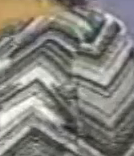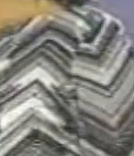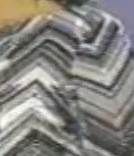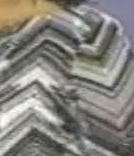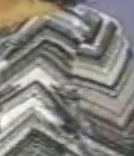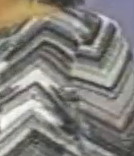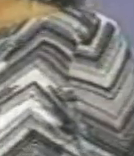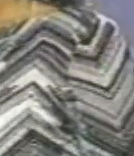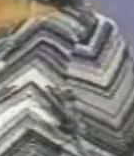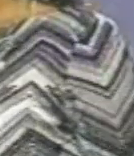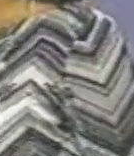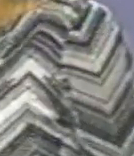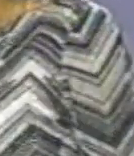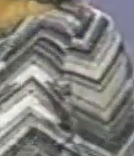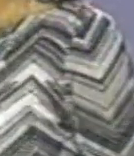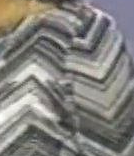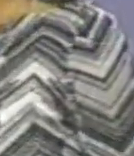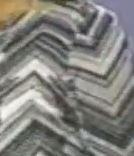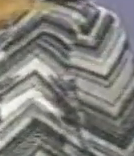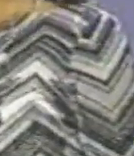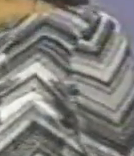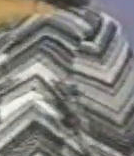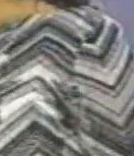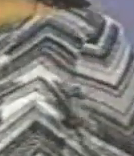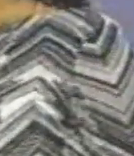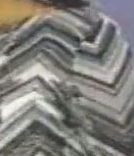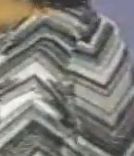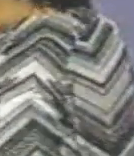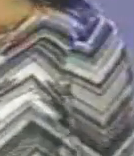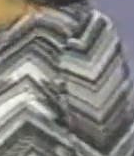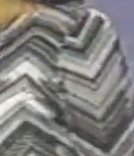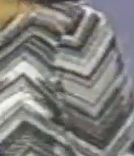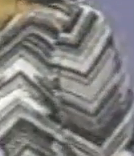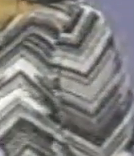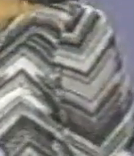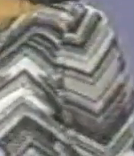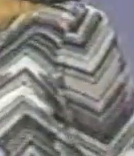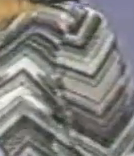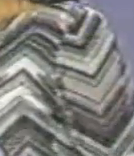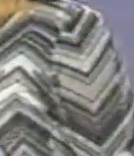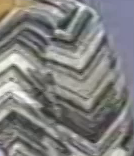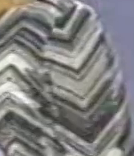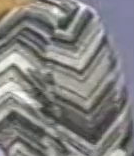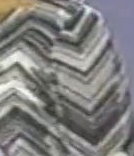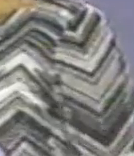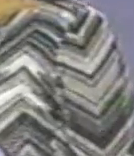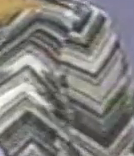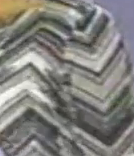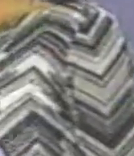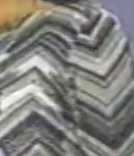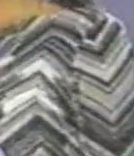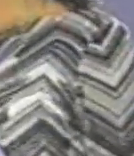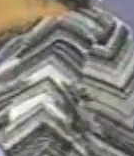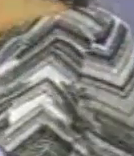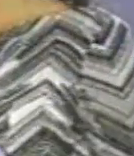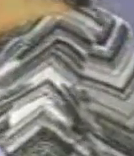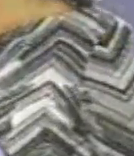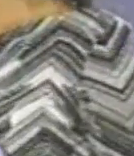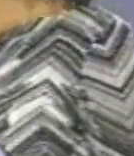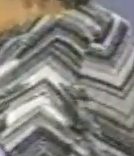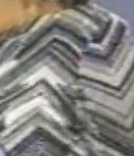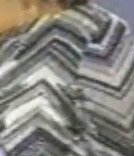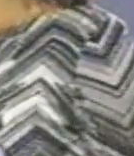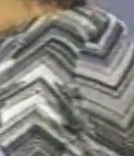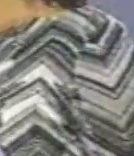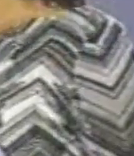preguntarán qué significa esta palabra. ¿Qué quiere decir? En realidad no es nada complicado. Se refiere al derecho que tenemos todas las personas a poder utilizar